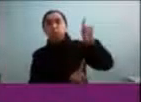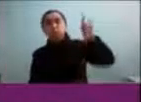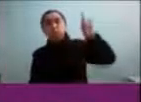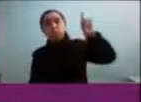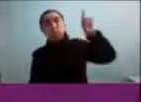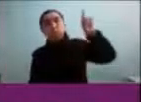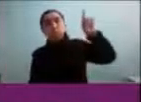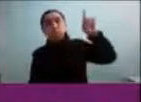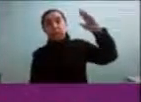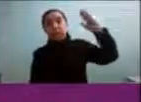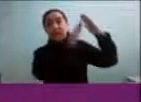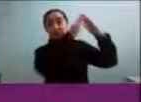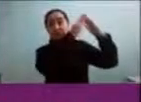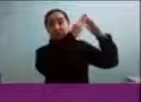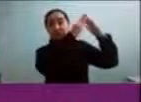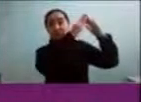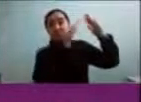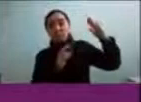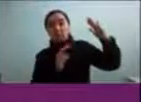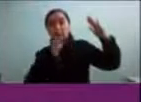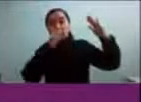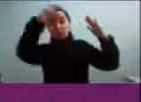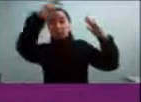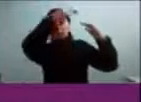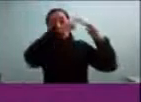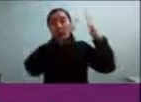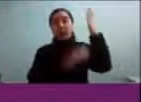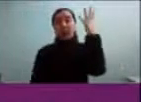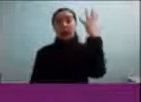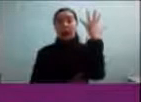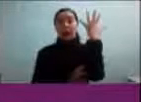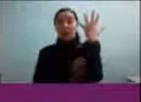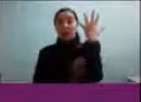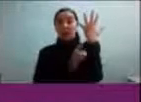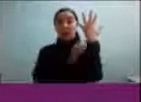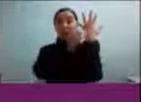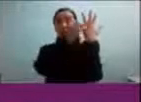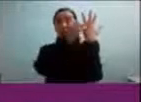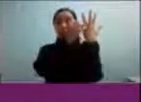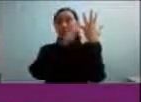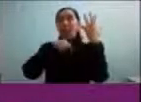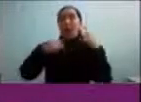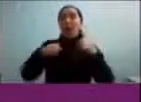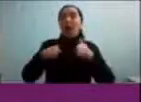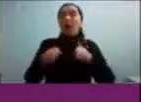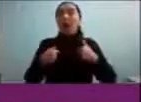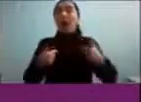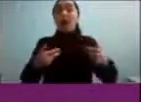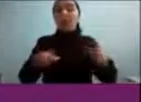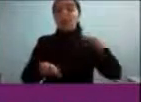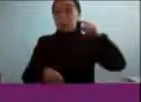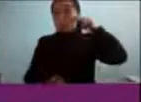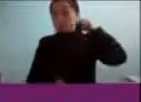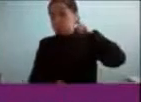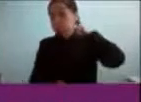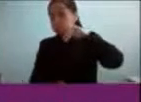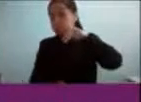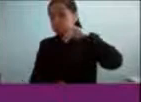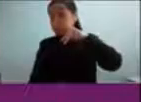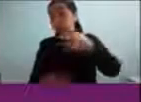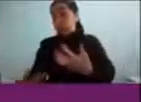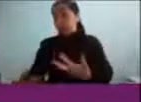al techo, me subía a los árboles, creo que es como un lugar en el que no te molestan, entonces yo desde esa altura podía observar tranquilamente